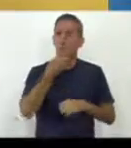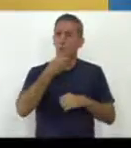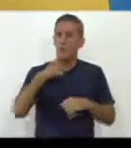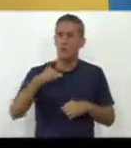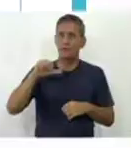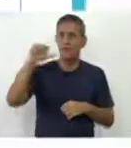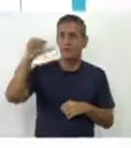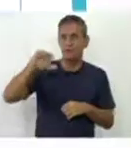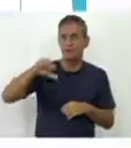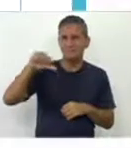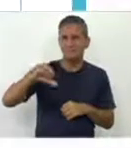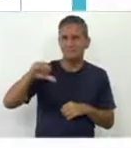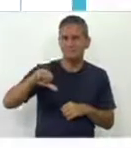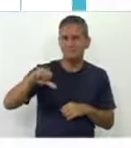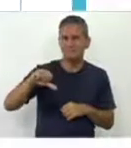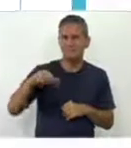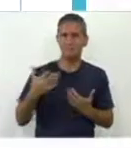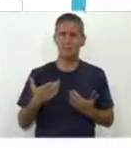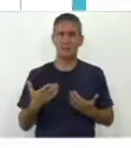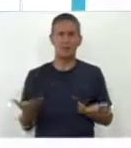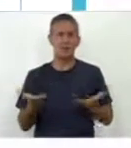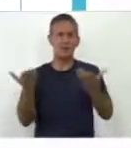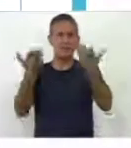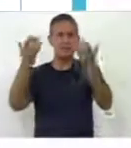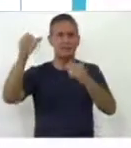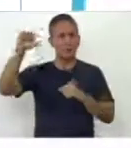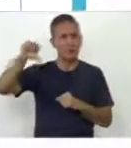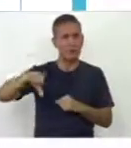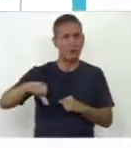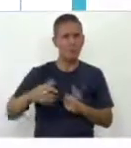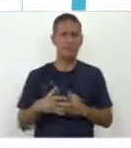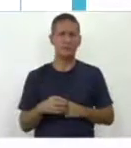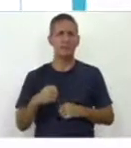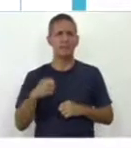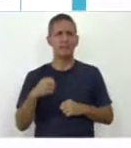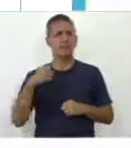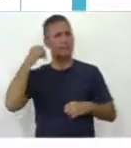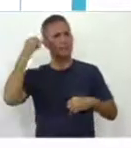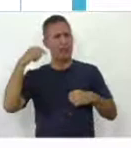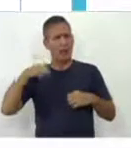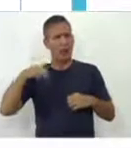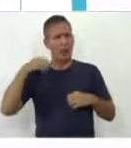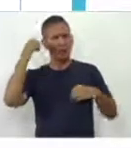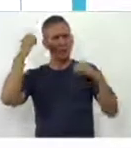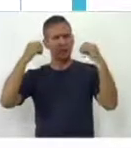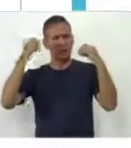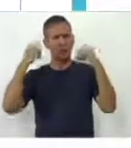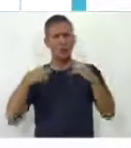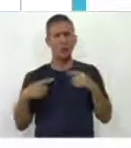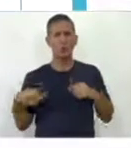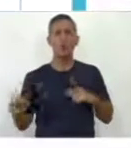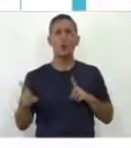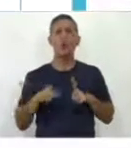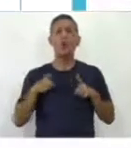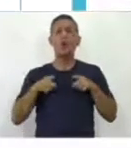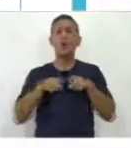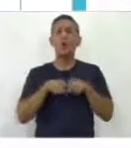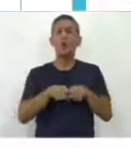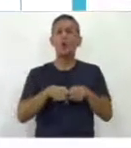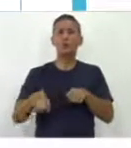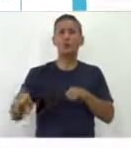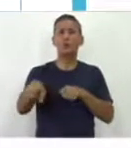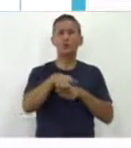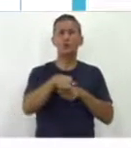desarrollo. Entonces, quisiéramos reflexionar con ustedes en que la primera infancia que se